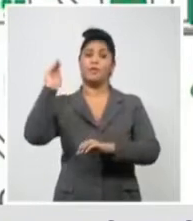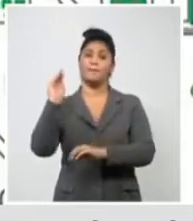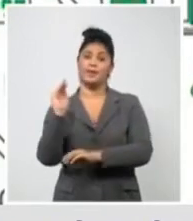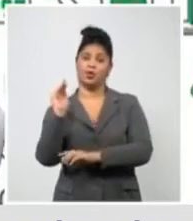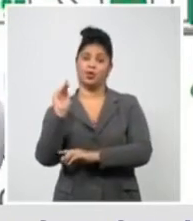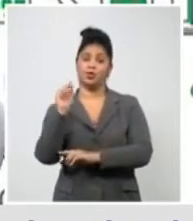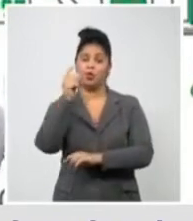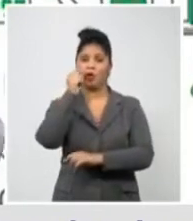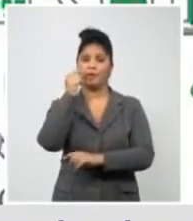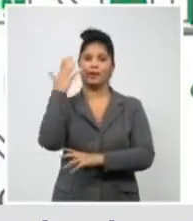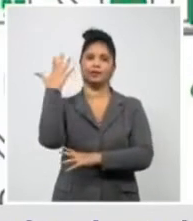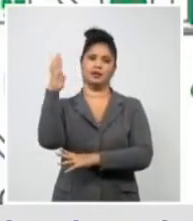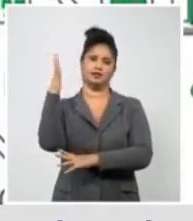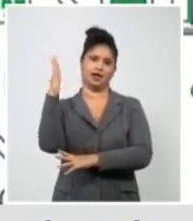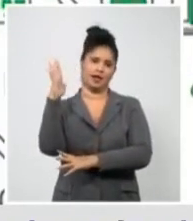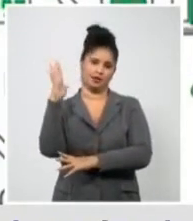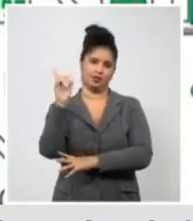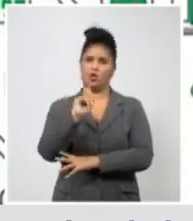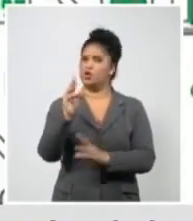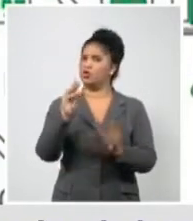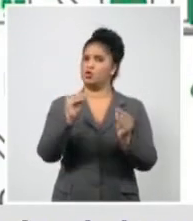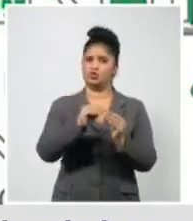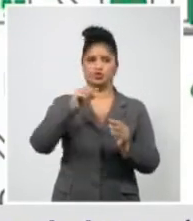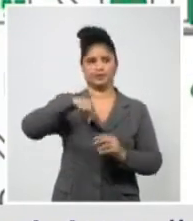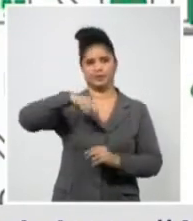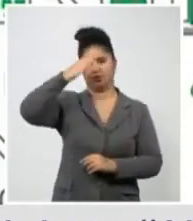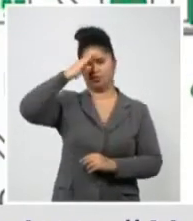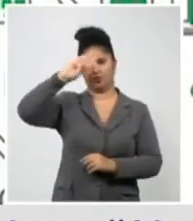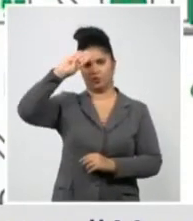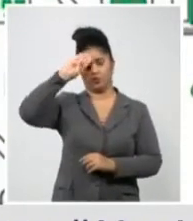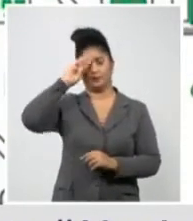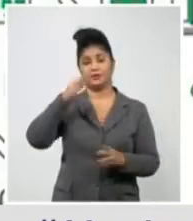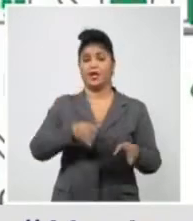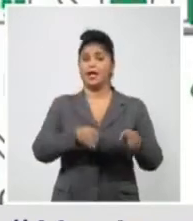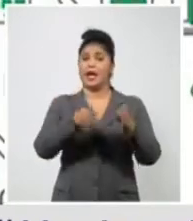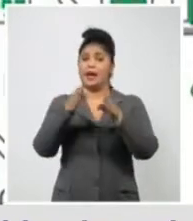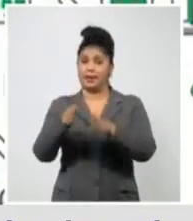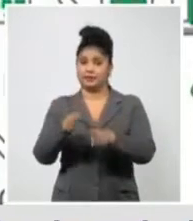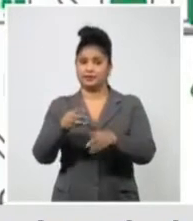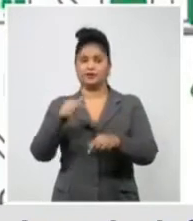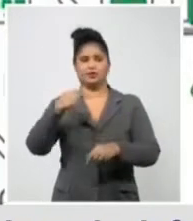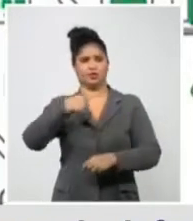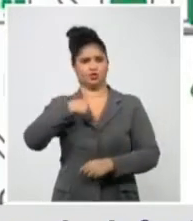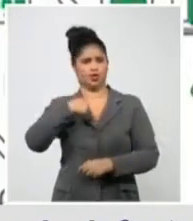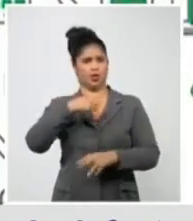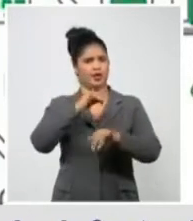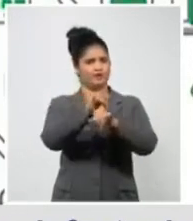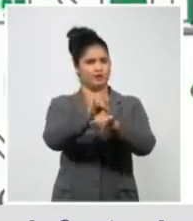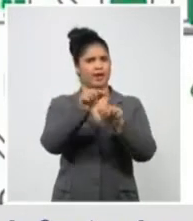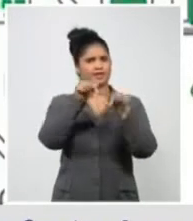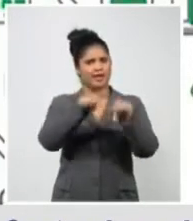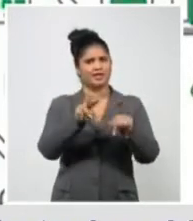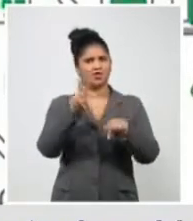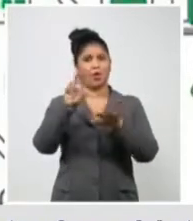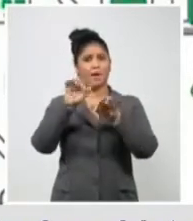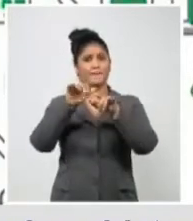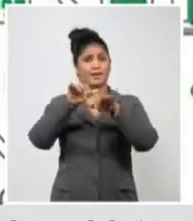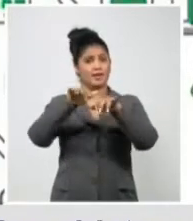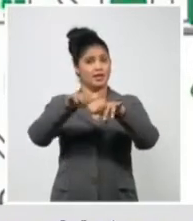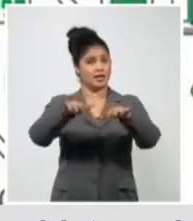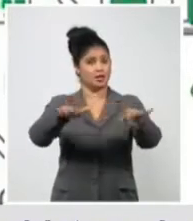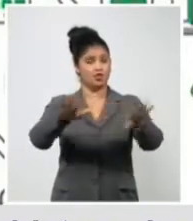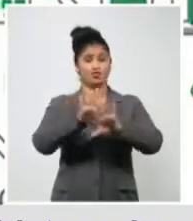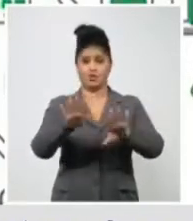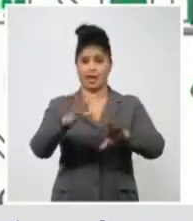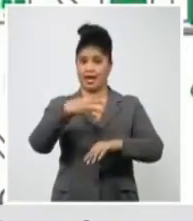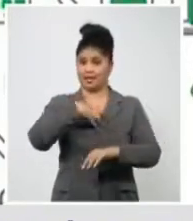que se extendió, yo no lo podemos, con los datos que tenemos, decir que está extendida o introducida